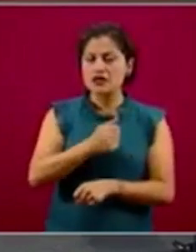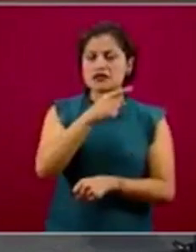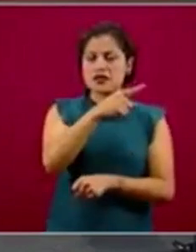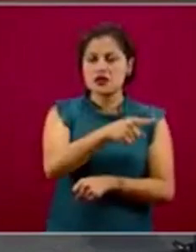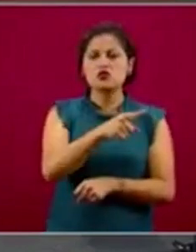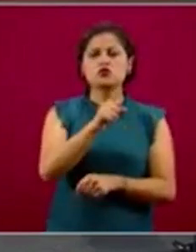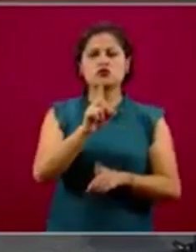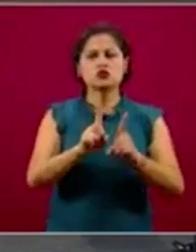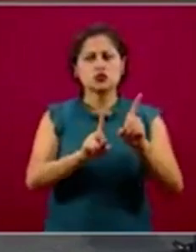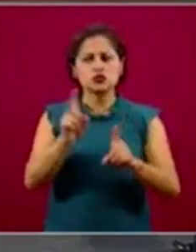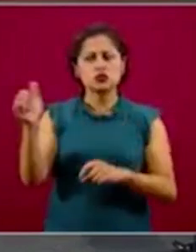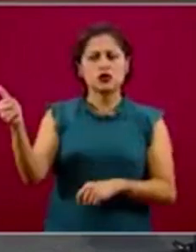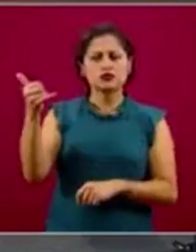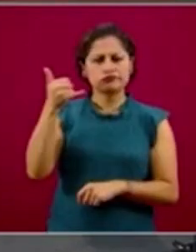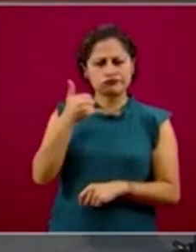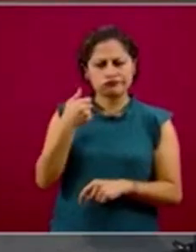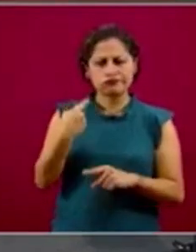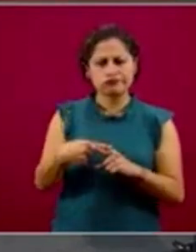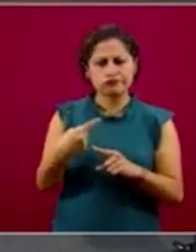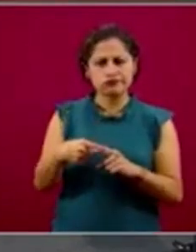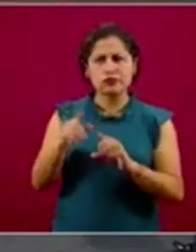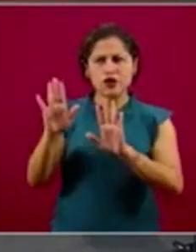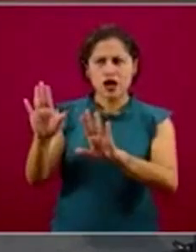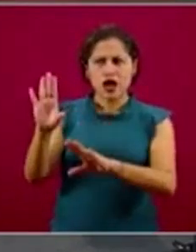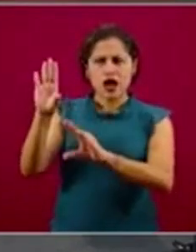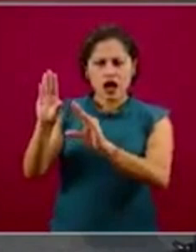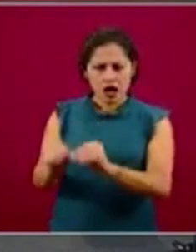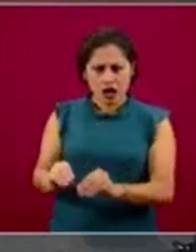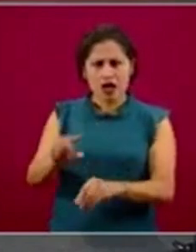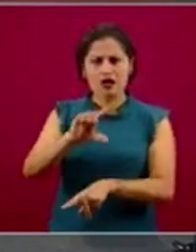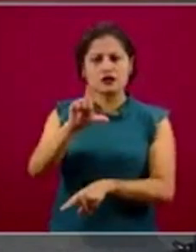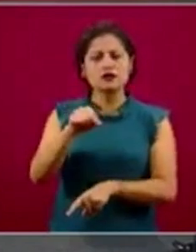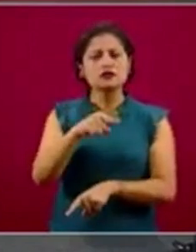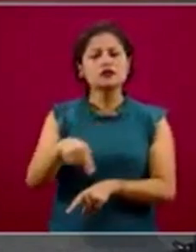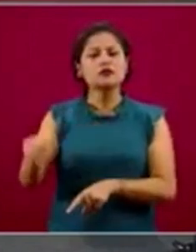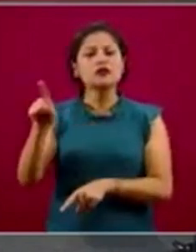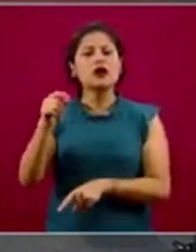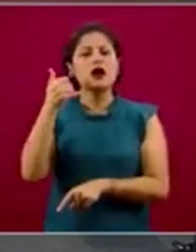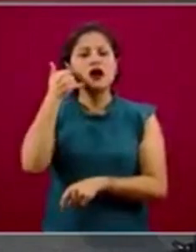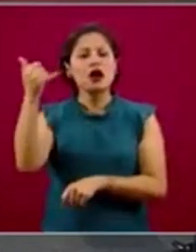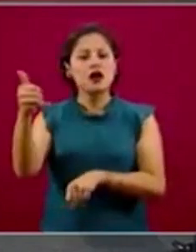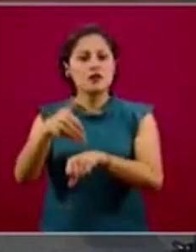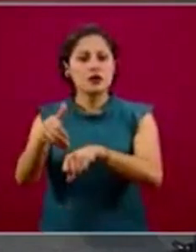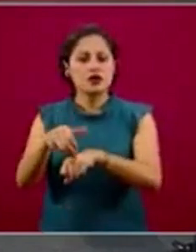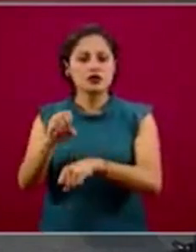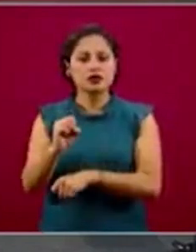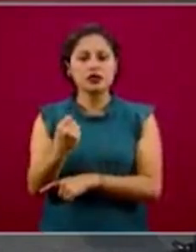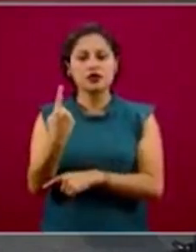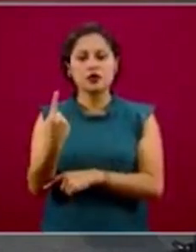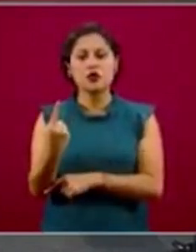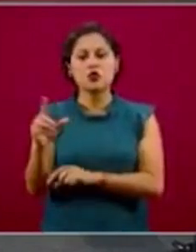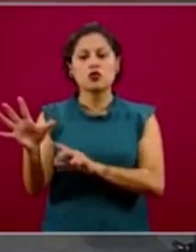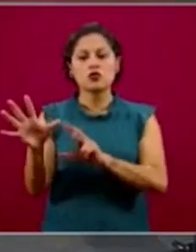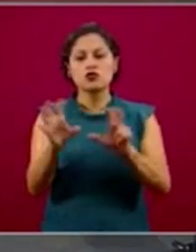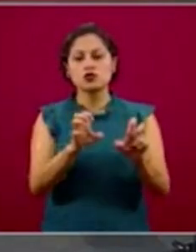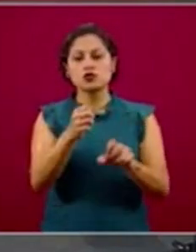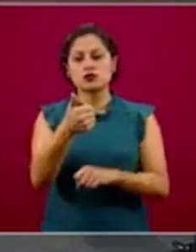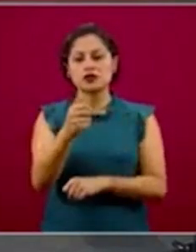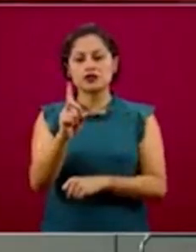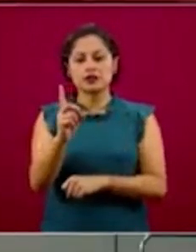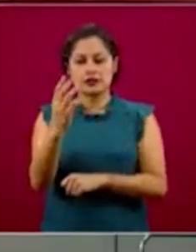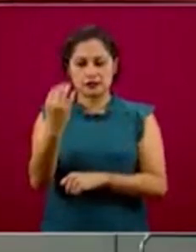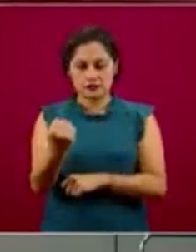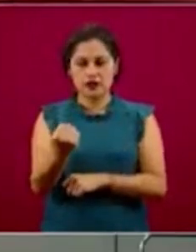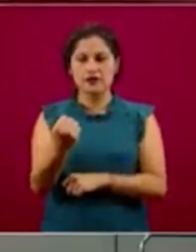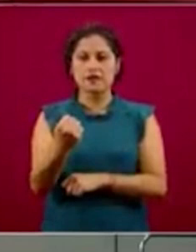ese teléfono a un lado sin costo, 01-800-639-4264.